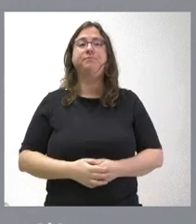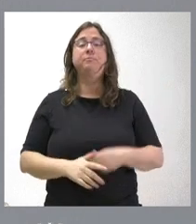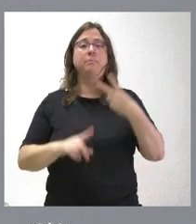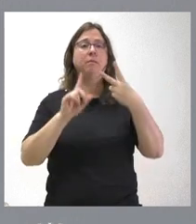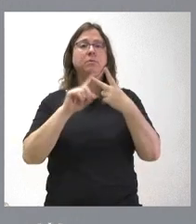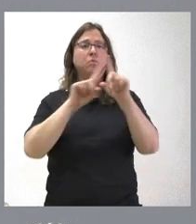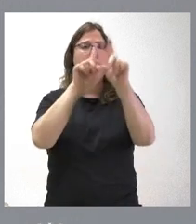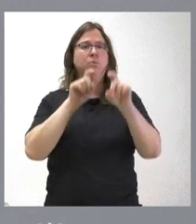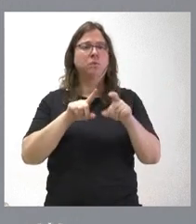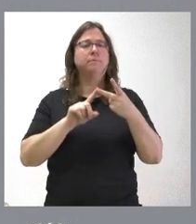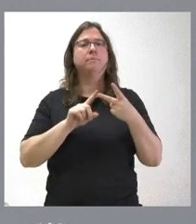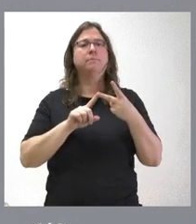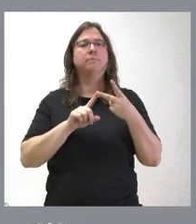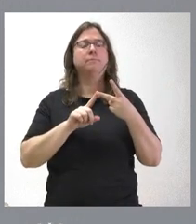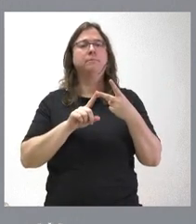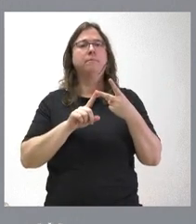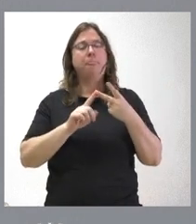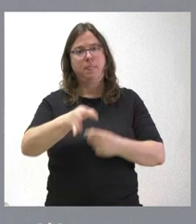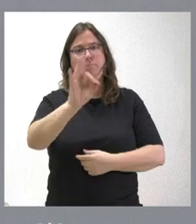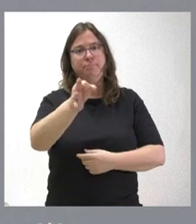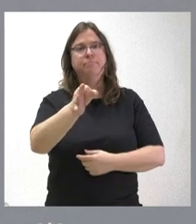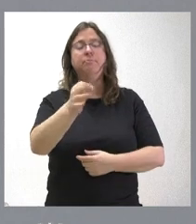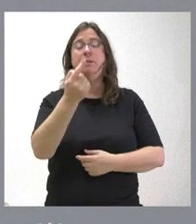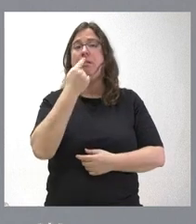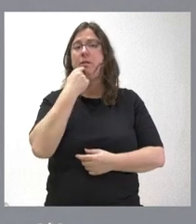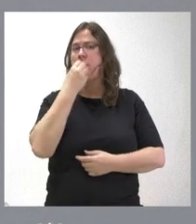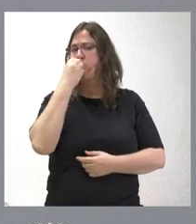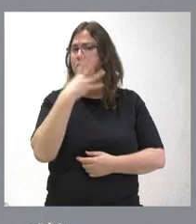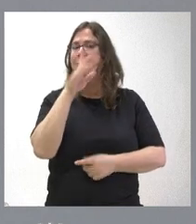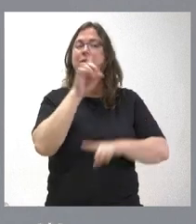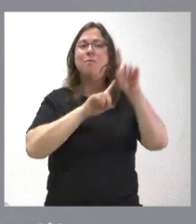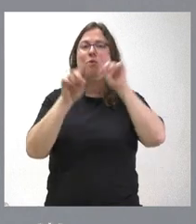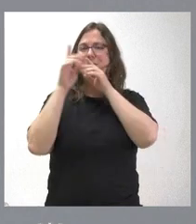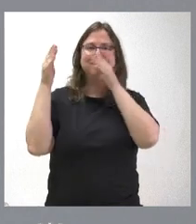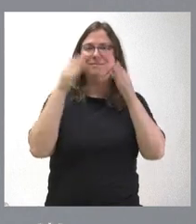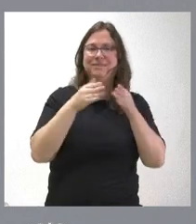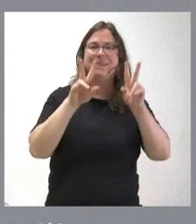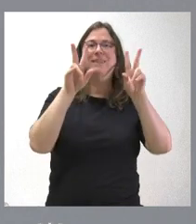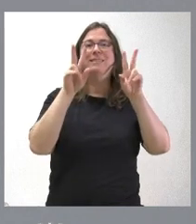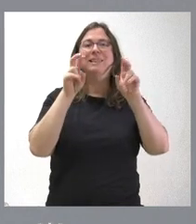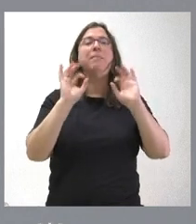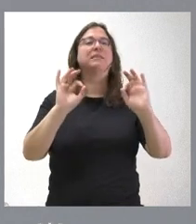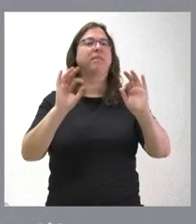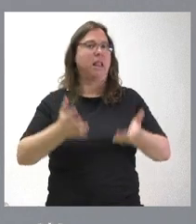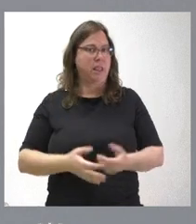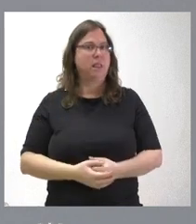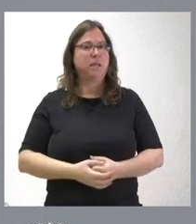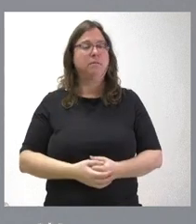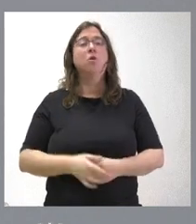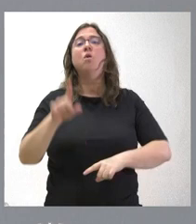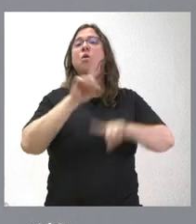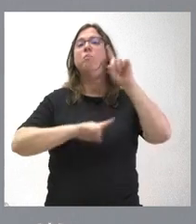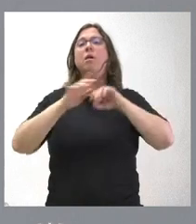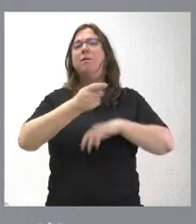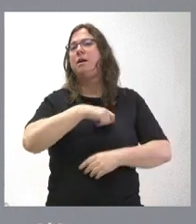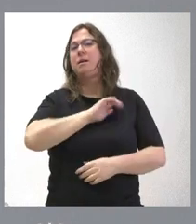lugar, es verdad que usted lo ha situado muy bien, el problema donde está, fundamentalmente en torno a una especialidad. Y el problema es para toda